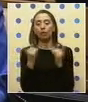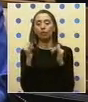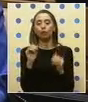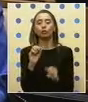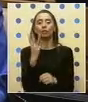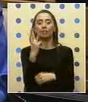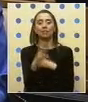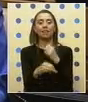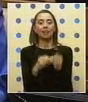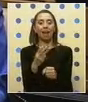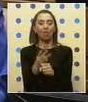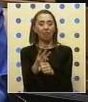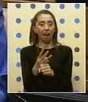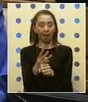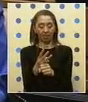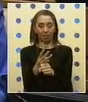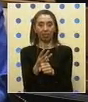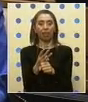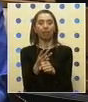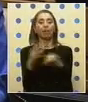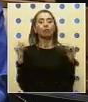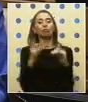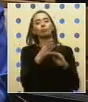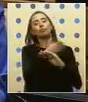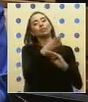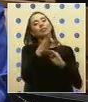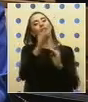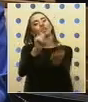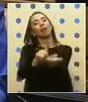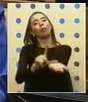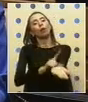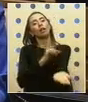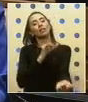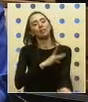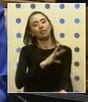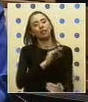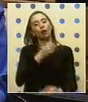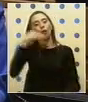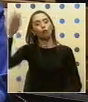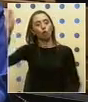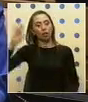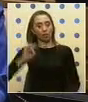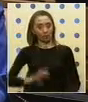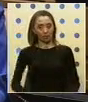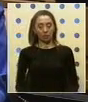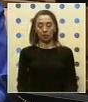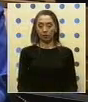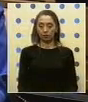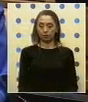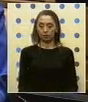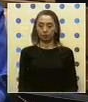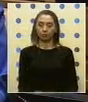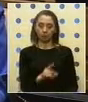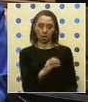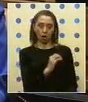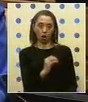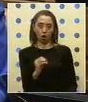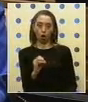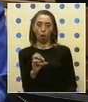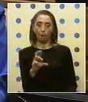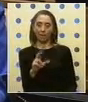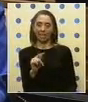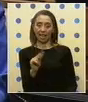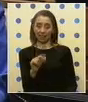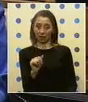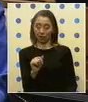tercera edad de momentos de expansión en diferentes partes de nuestro país o fuera de Chile. Estas cooperativas que